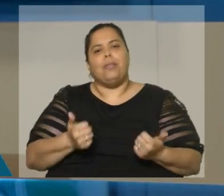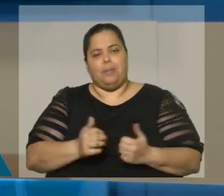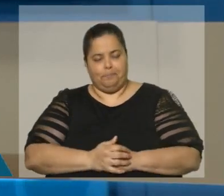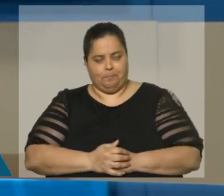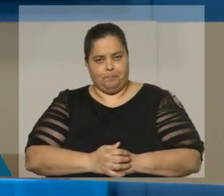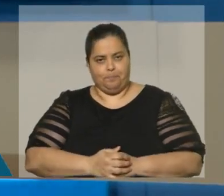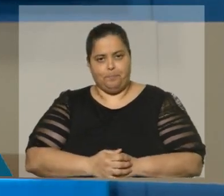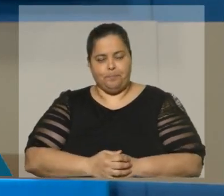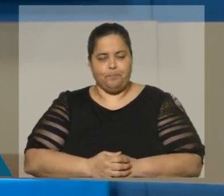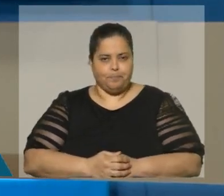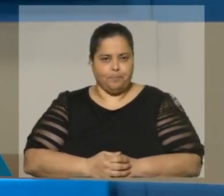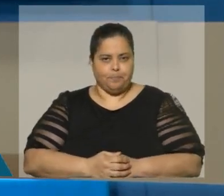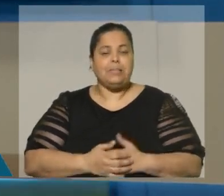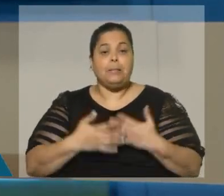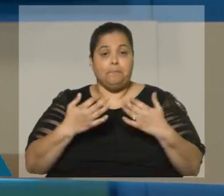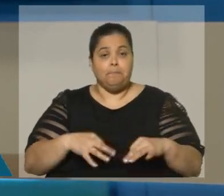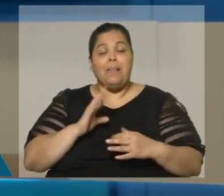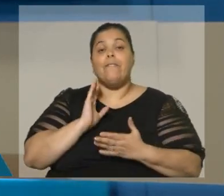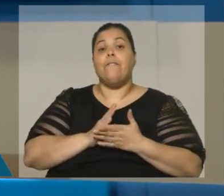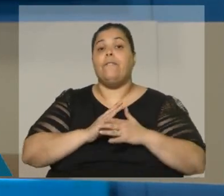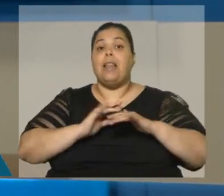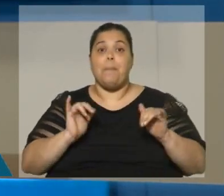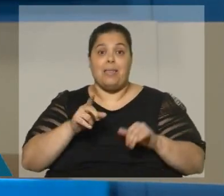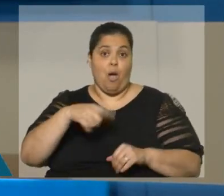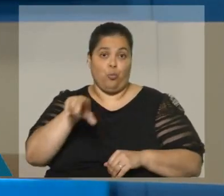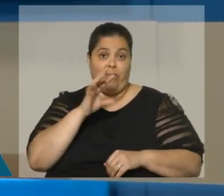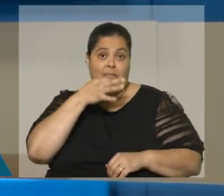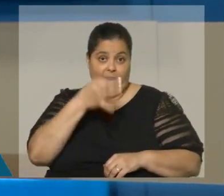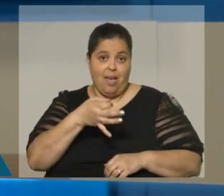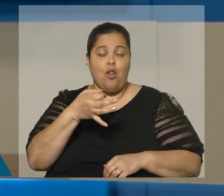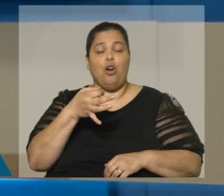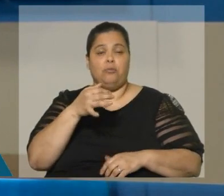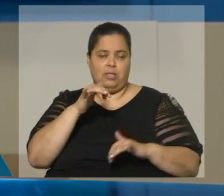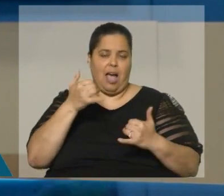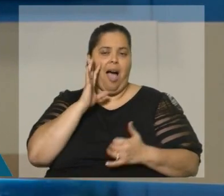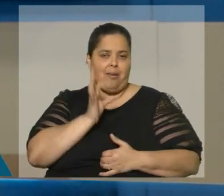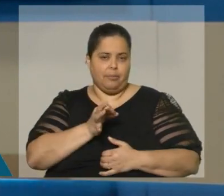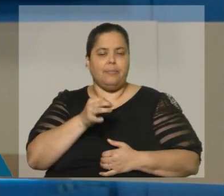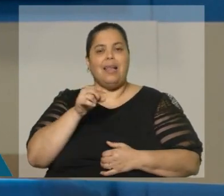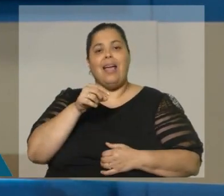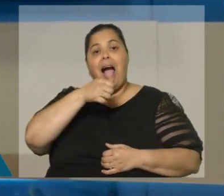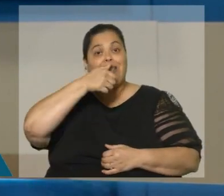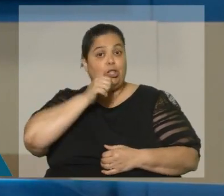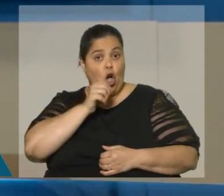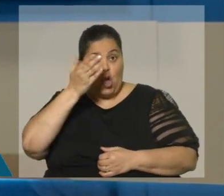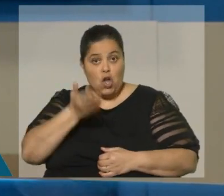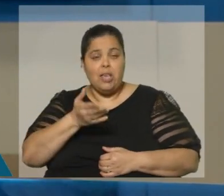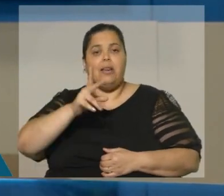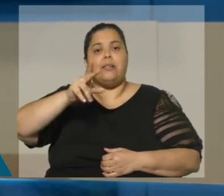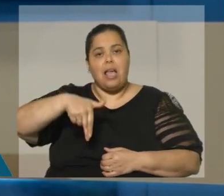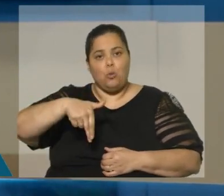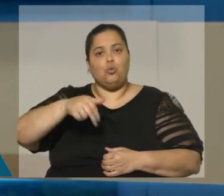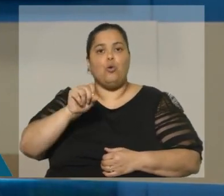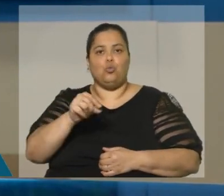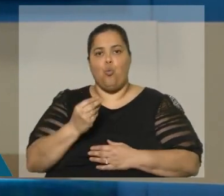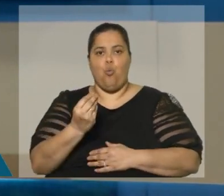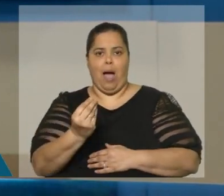Bueno, sí, finalmente, como ustedes decían y como se ha cubierto ampliamente, Danilo Astori renunció a